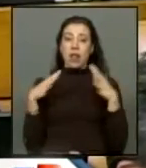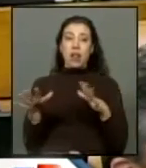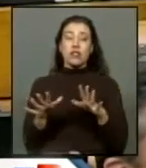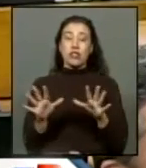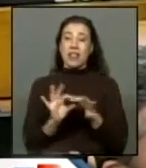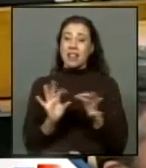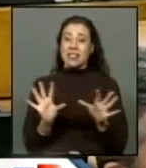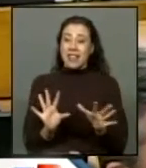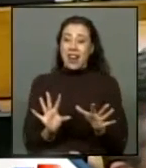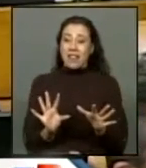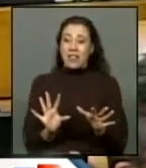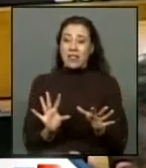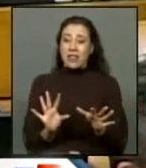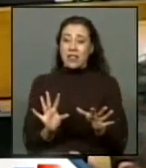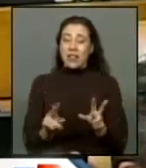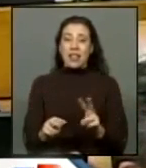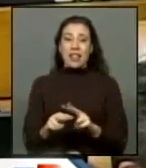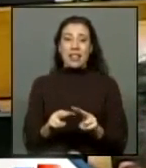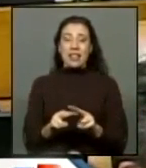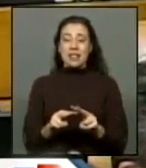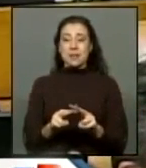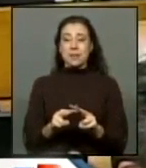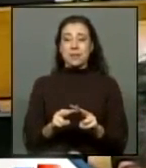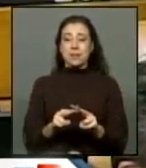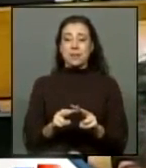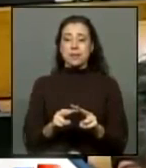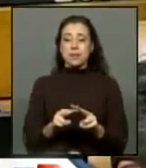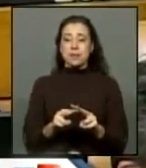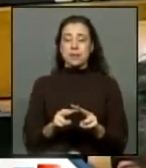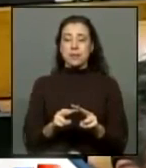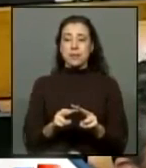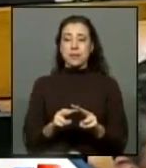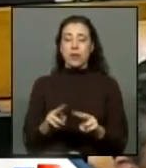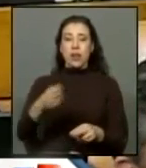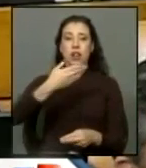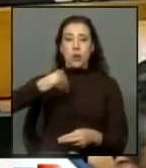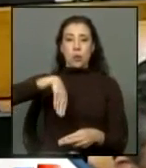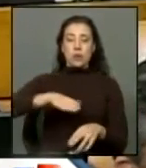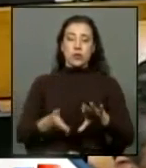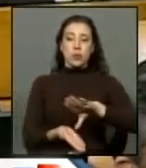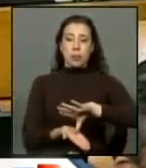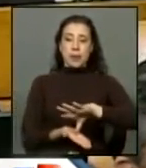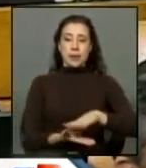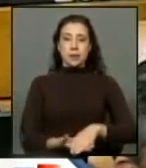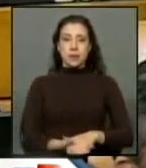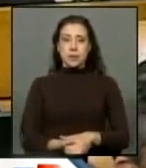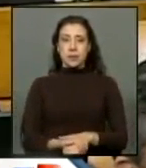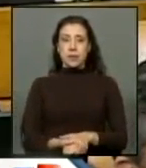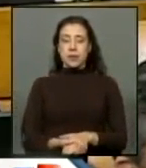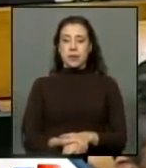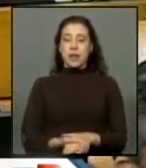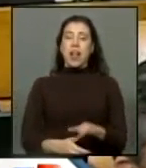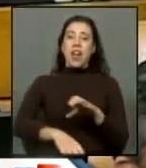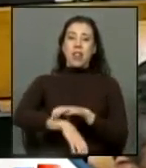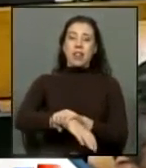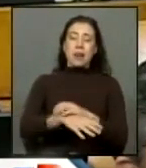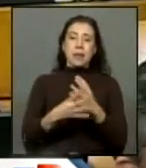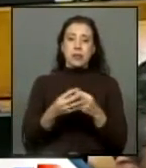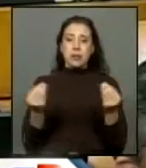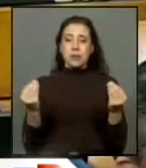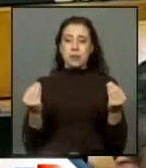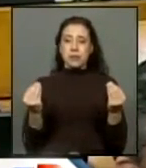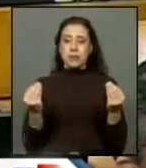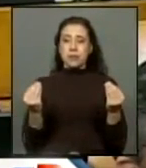que se hicieron en nuestro país con detenidos desaparecidos